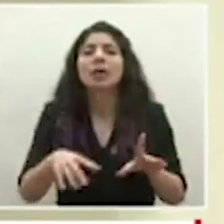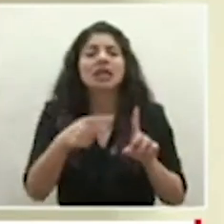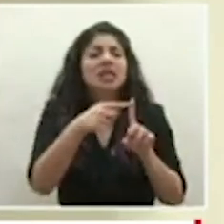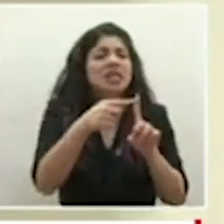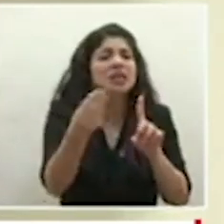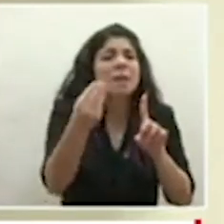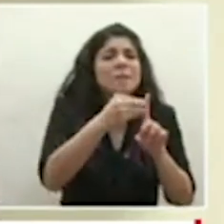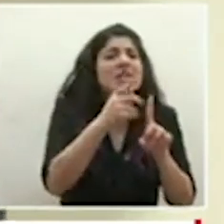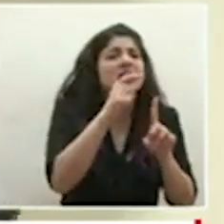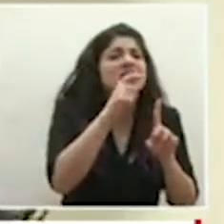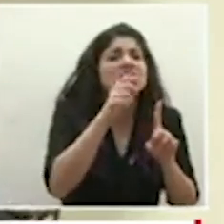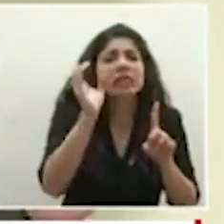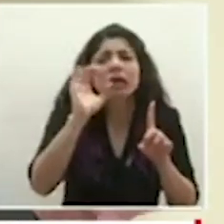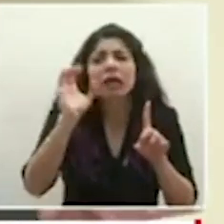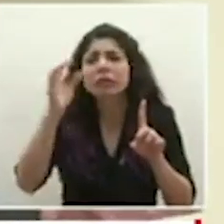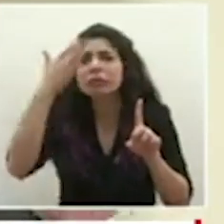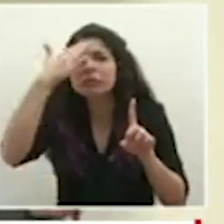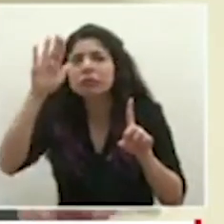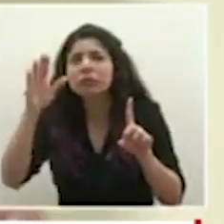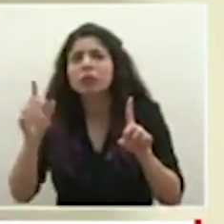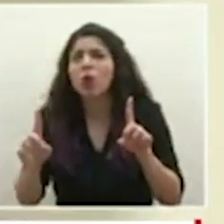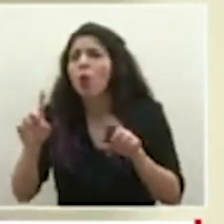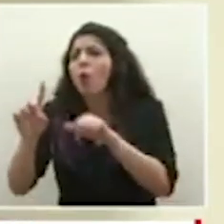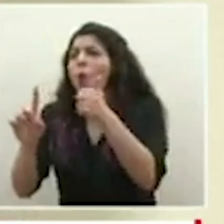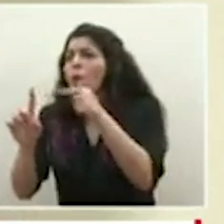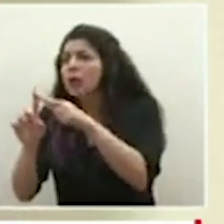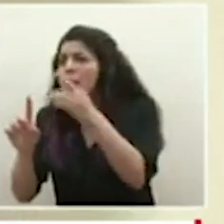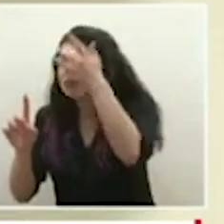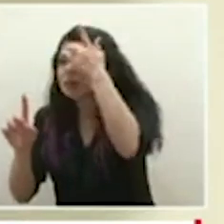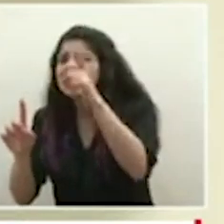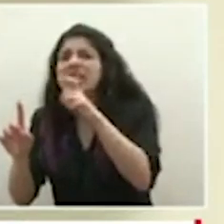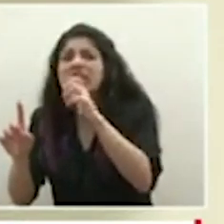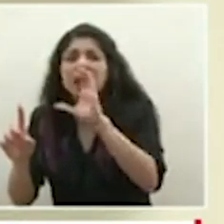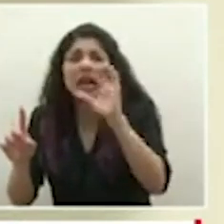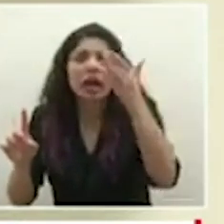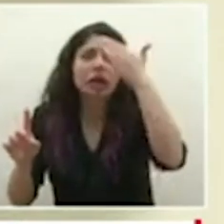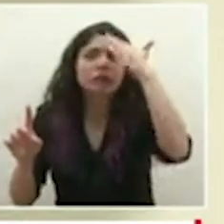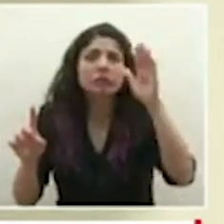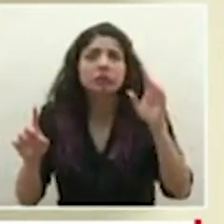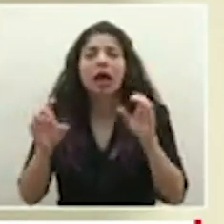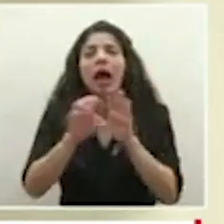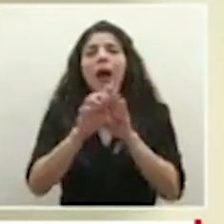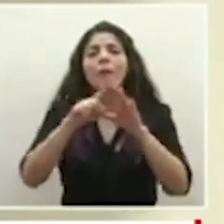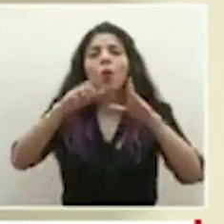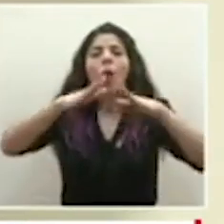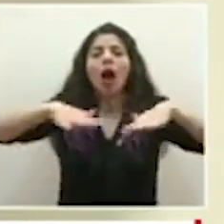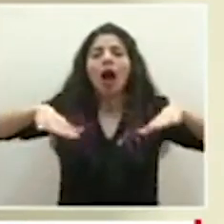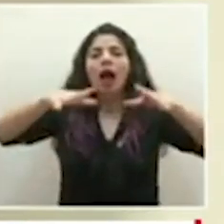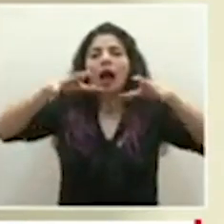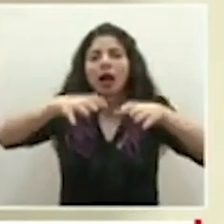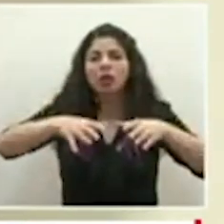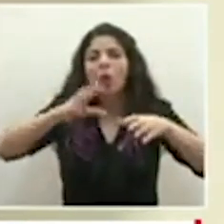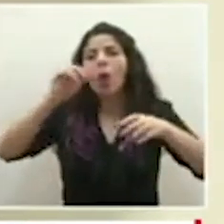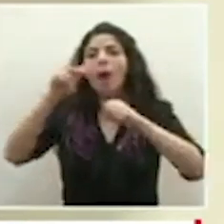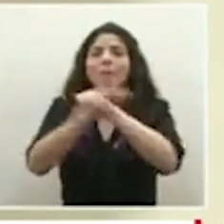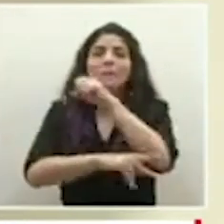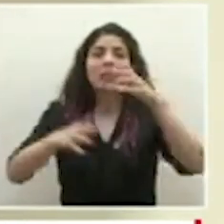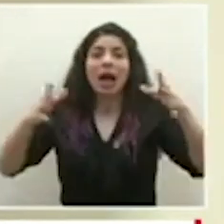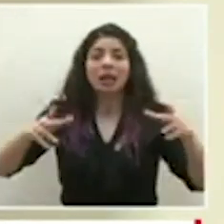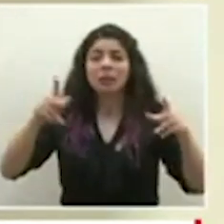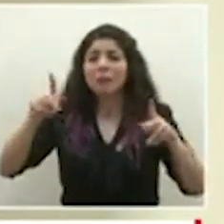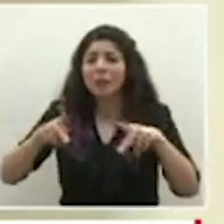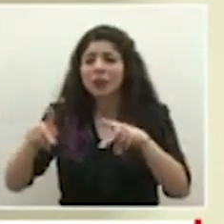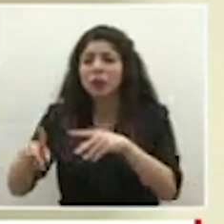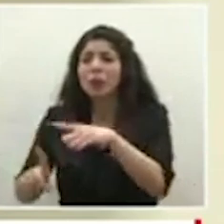trazabilidad de los nexos hay muchas personas que están saliendo en diferentes partes de un cantón o eventualmente del país donde